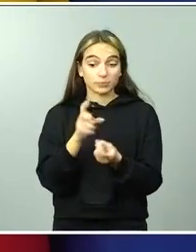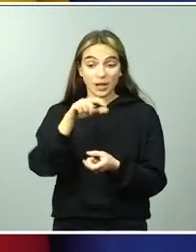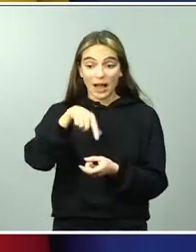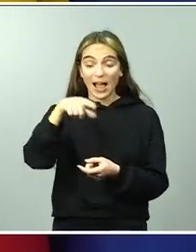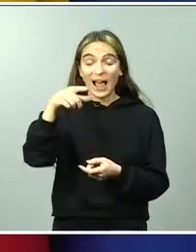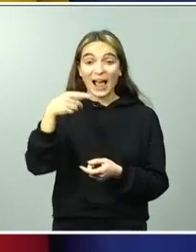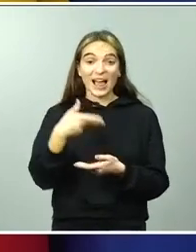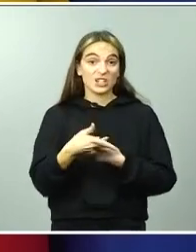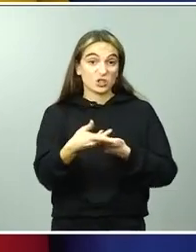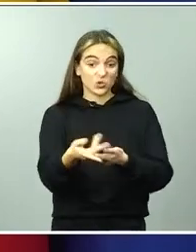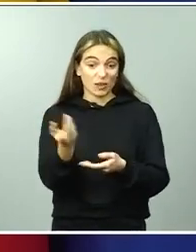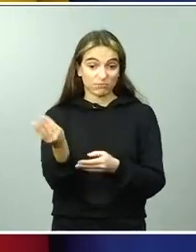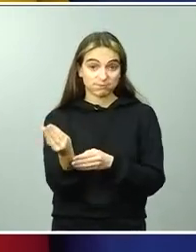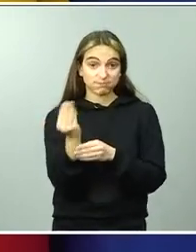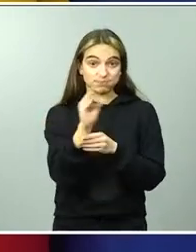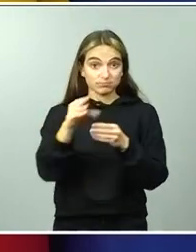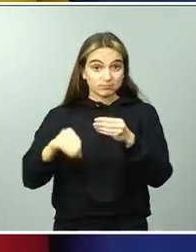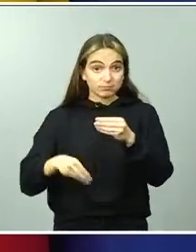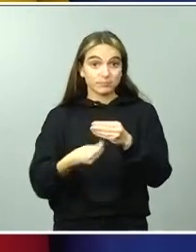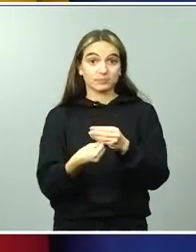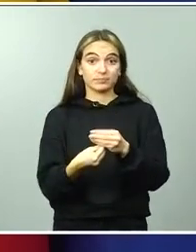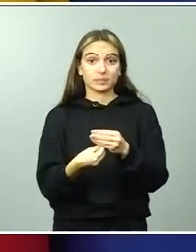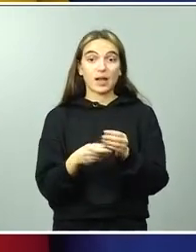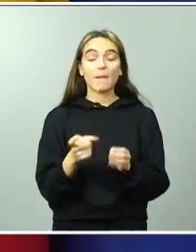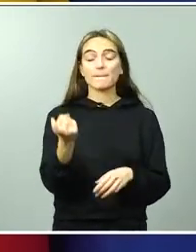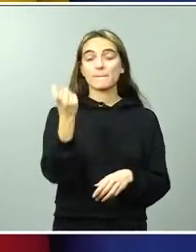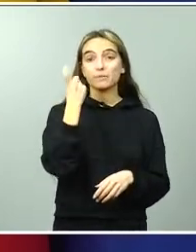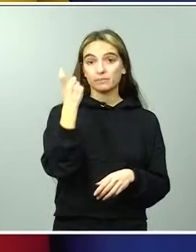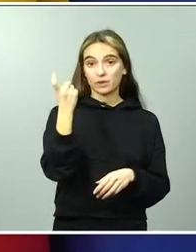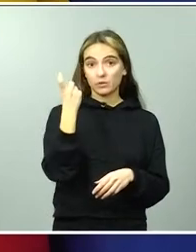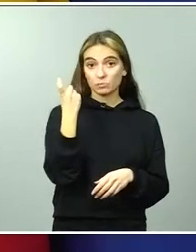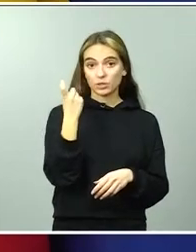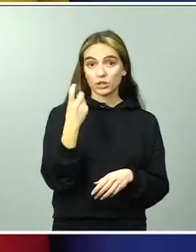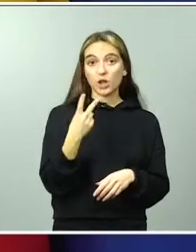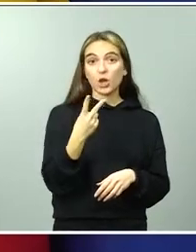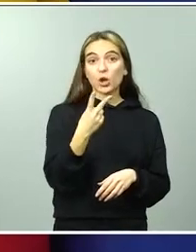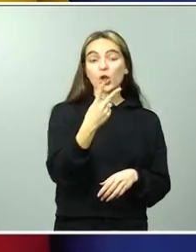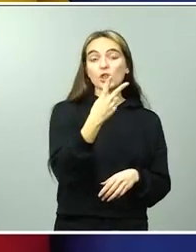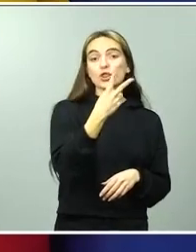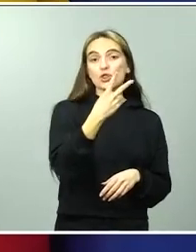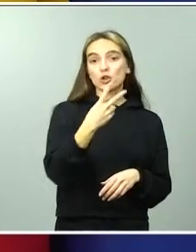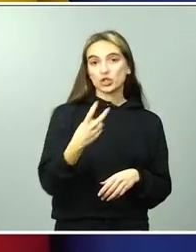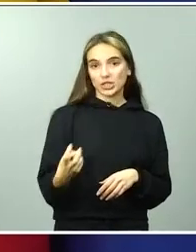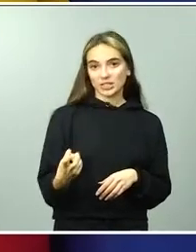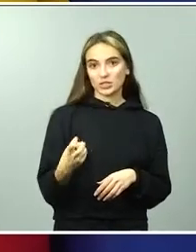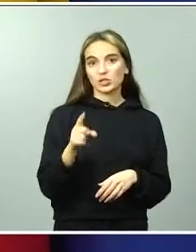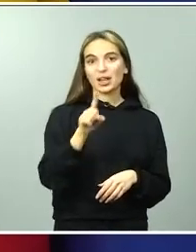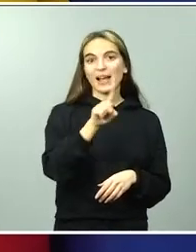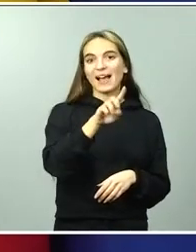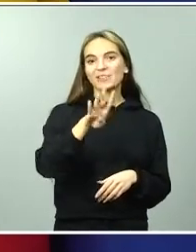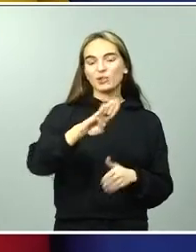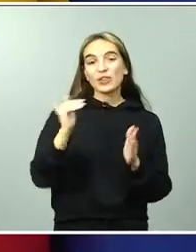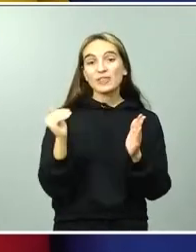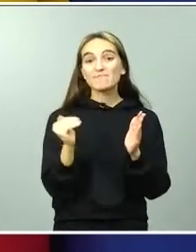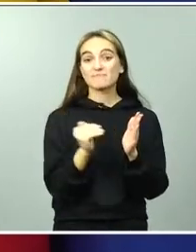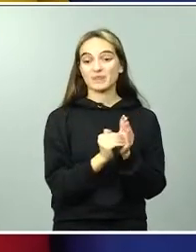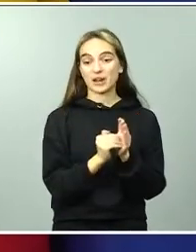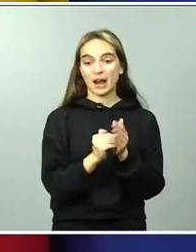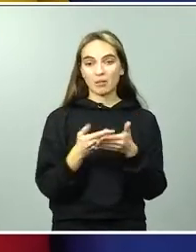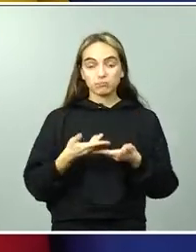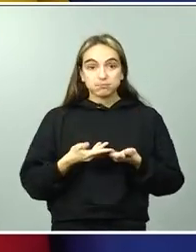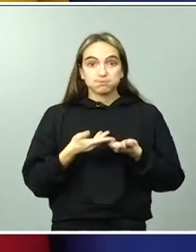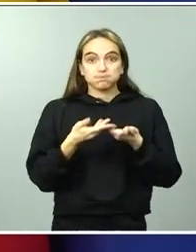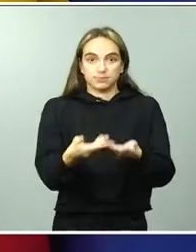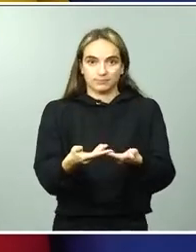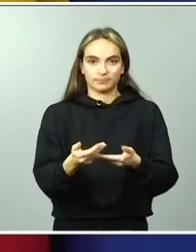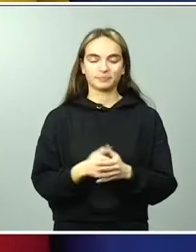214.000 alumnos y alumnas con necesidades específicas de apoyo educativo. Y una novedad